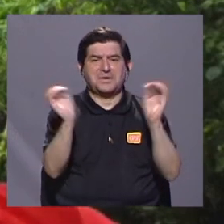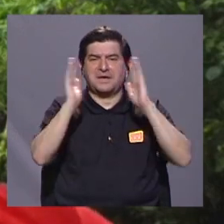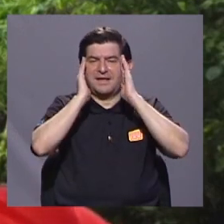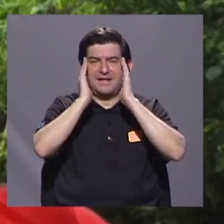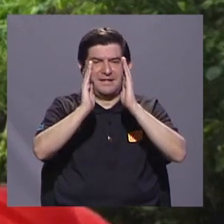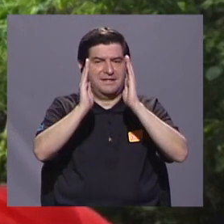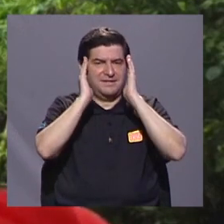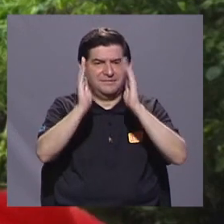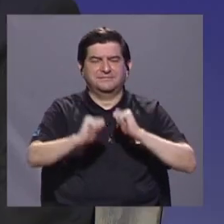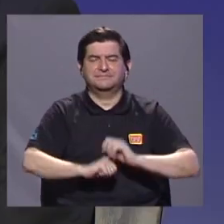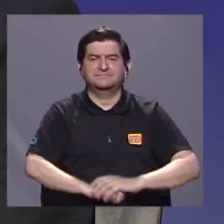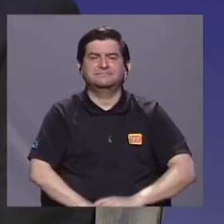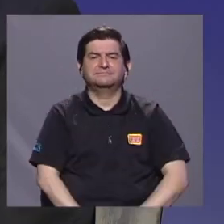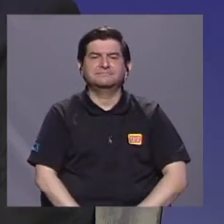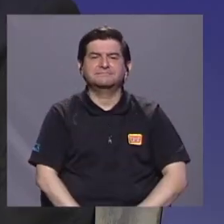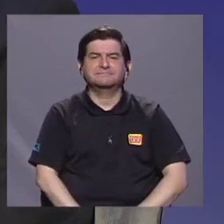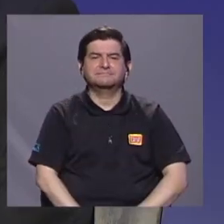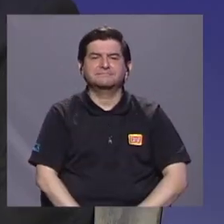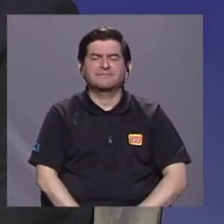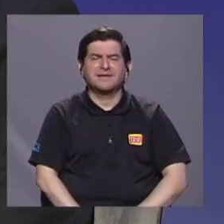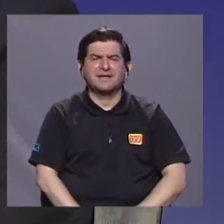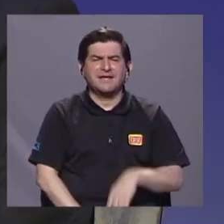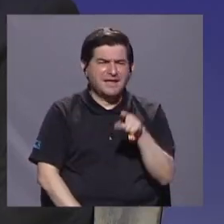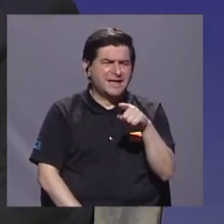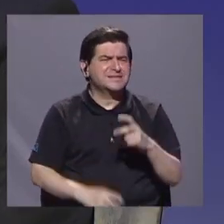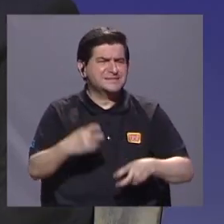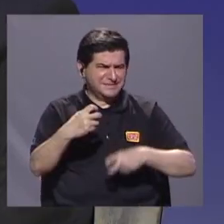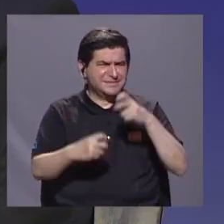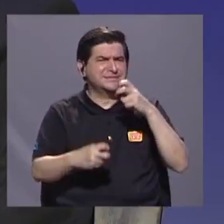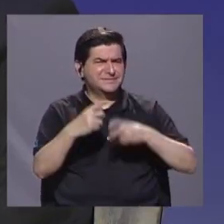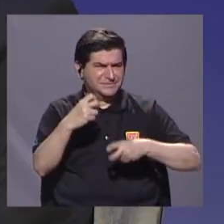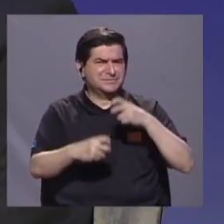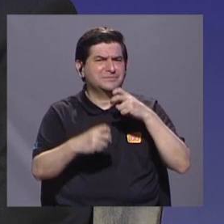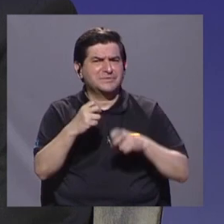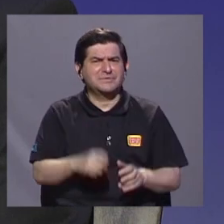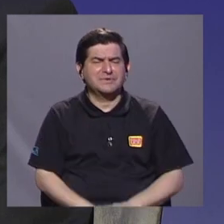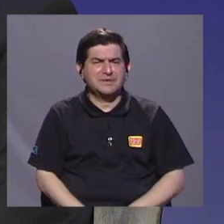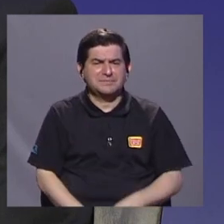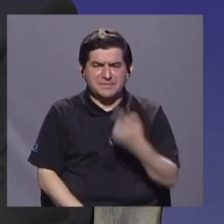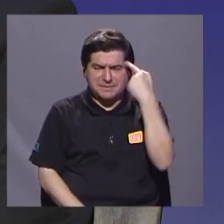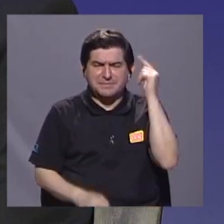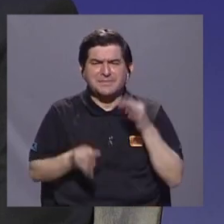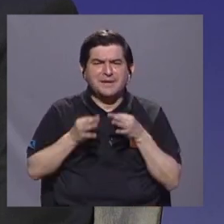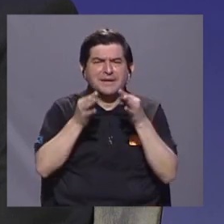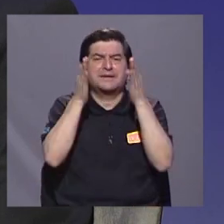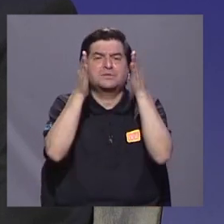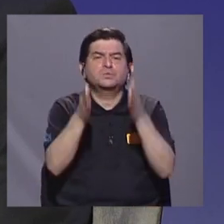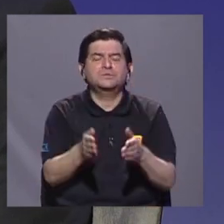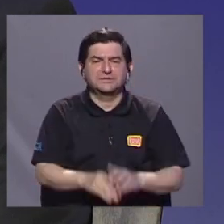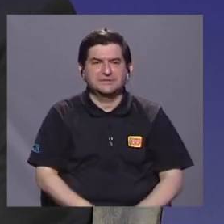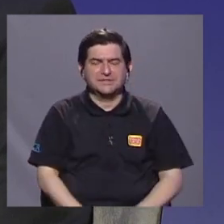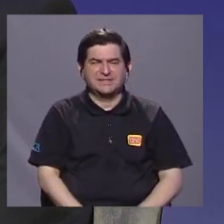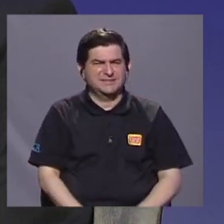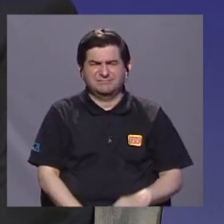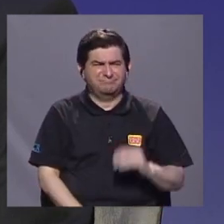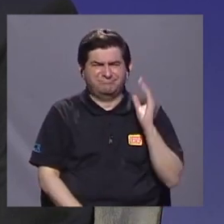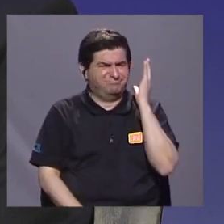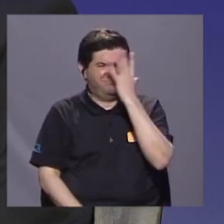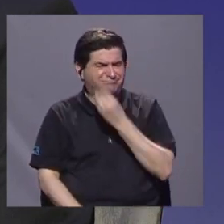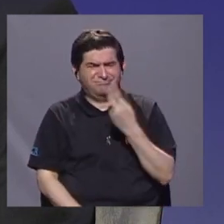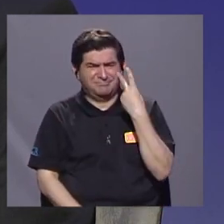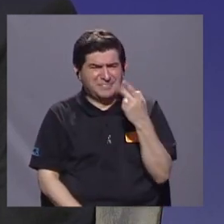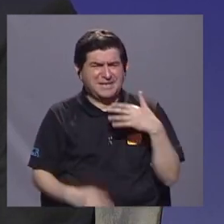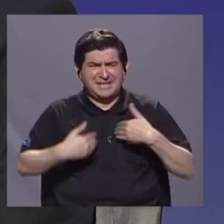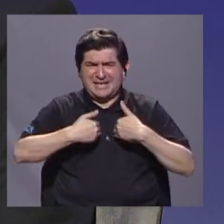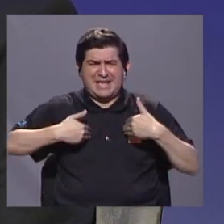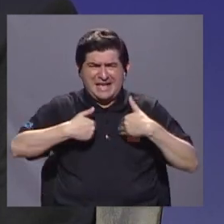atención que se deberían. Inés, esto evidentemente genera un problema al turismo, porque no es nada agradable ver a uno